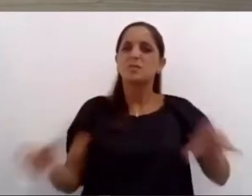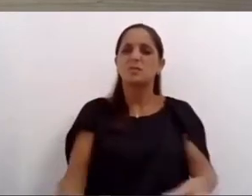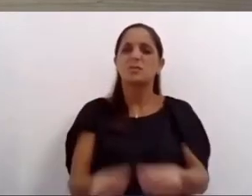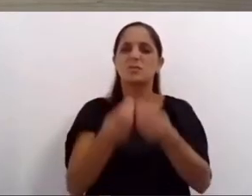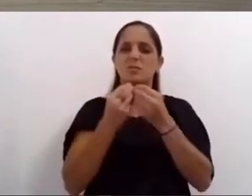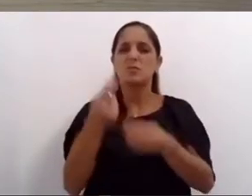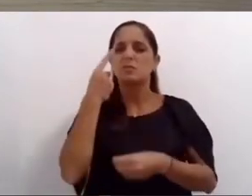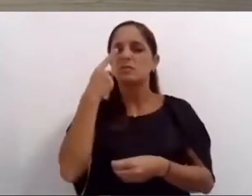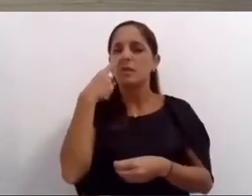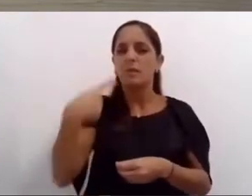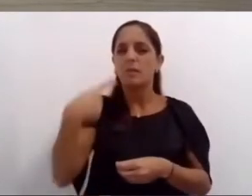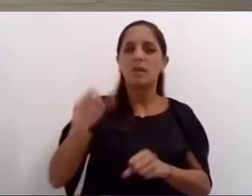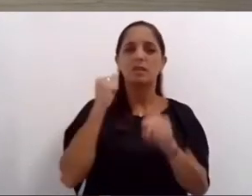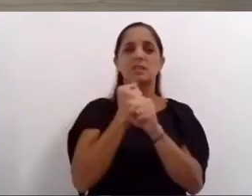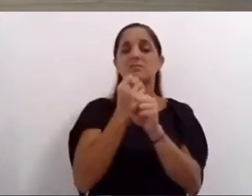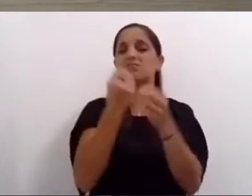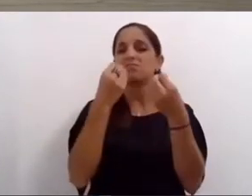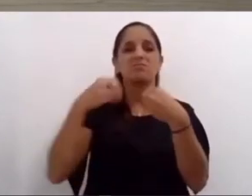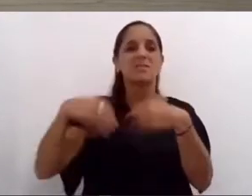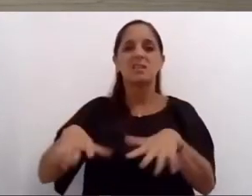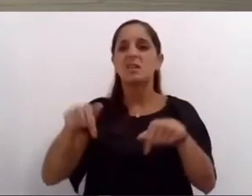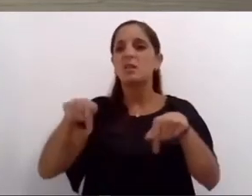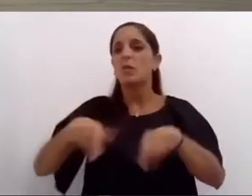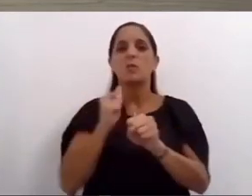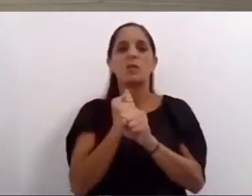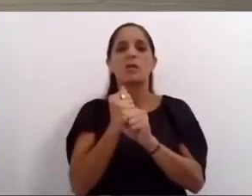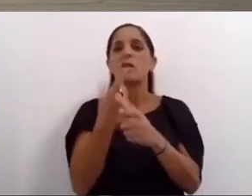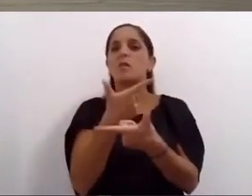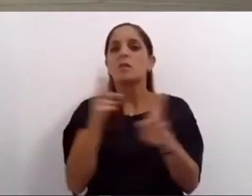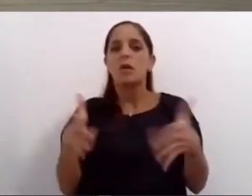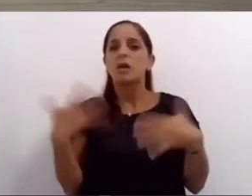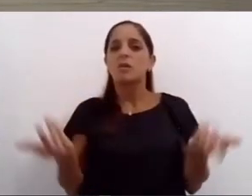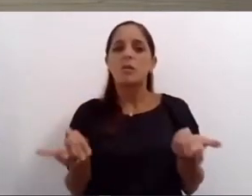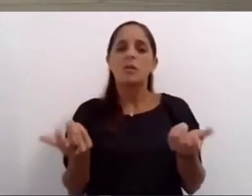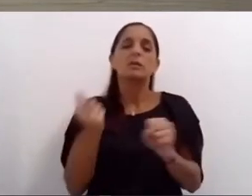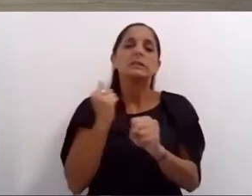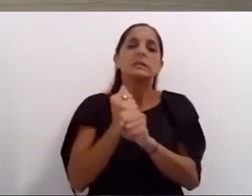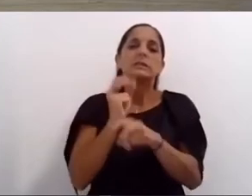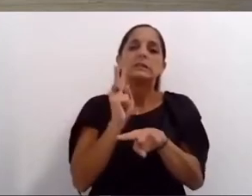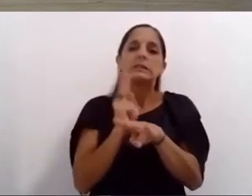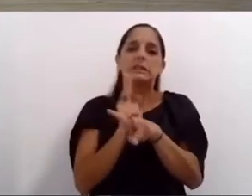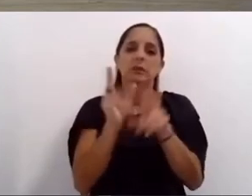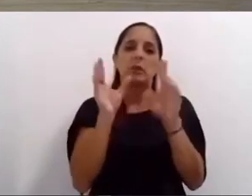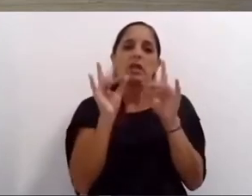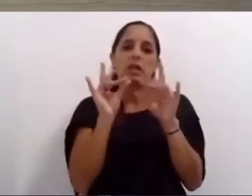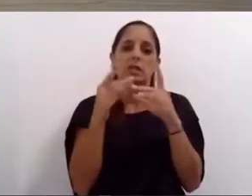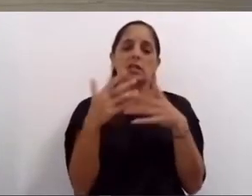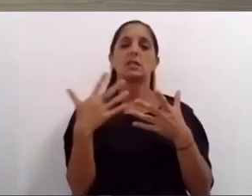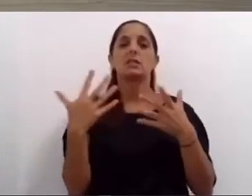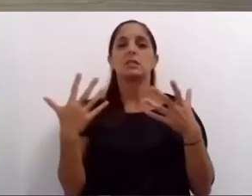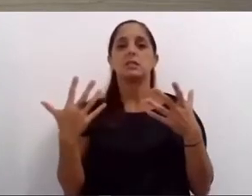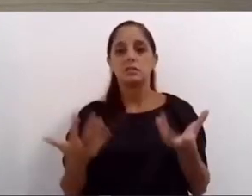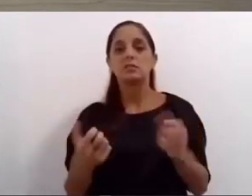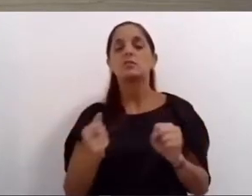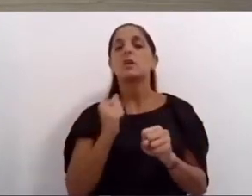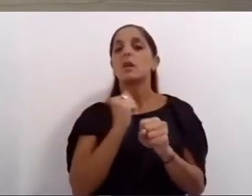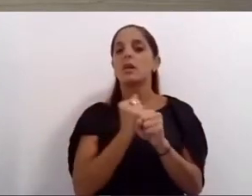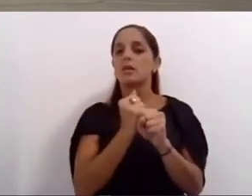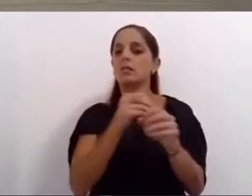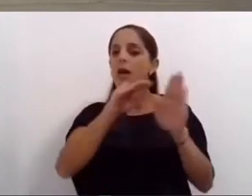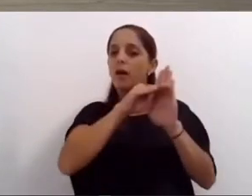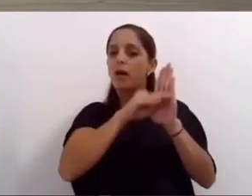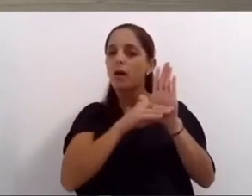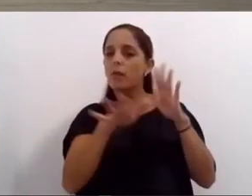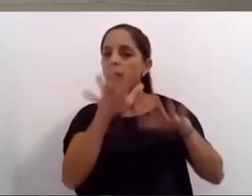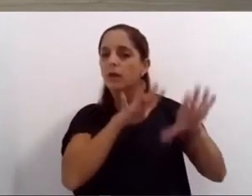que han perdido su trabajo o que atraviesan serias dificultades para preservarlo por eso adaptamos nuestra dirección de empleo para la interacción